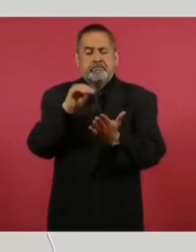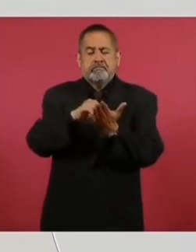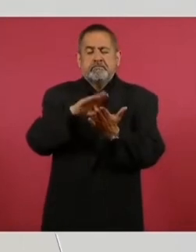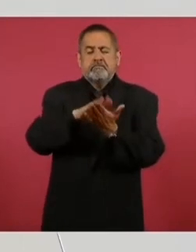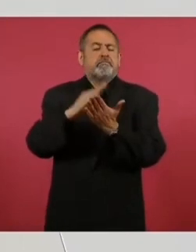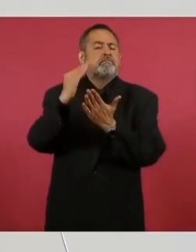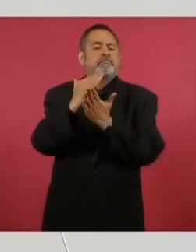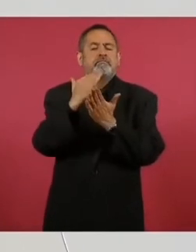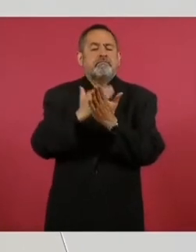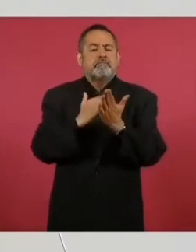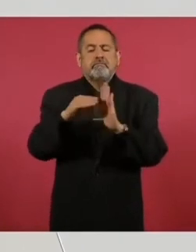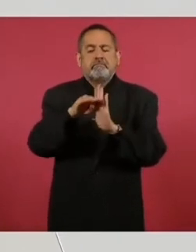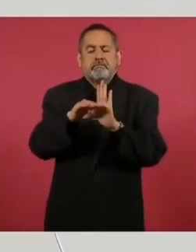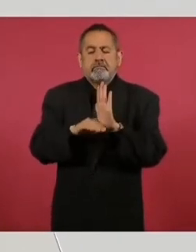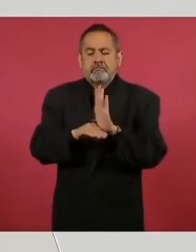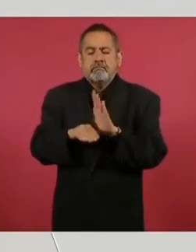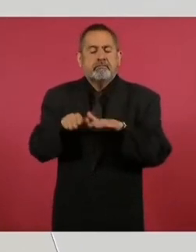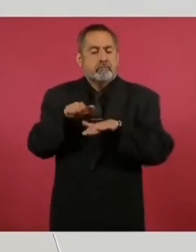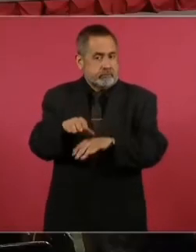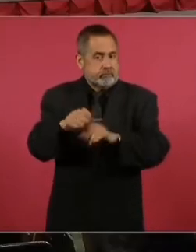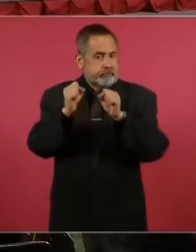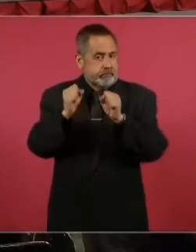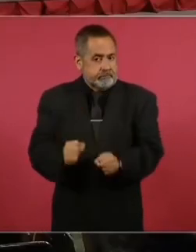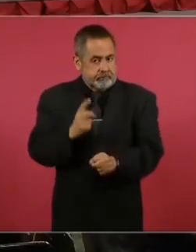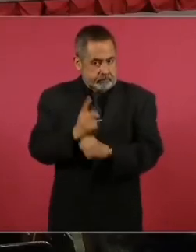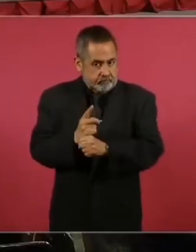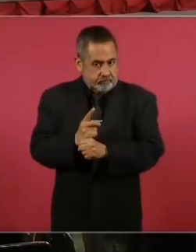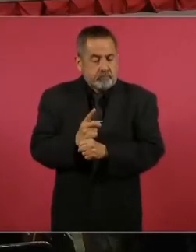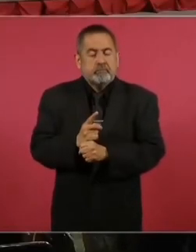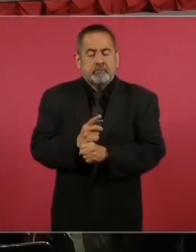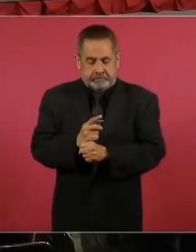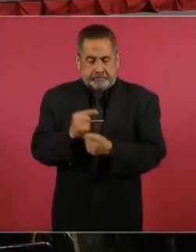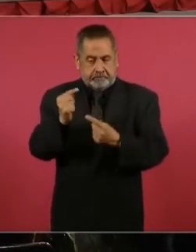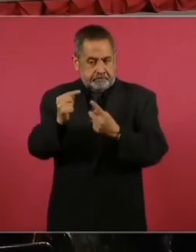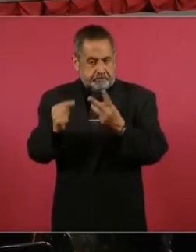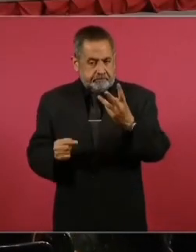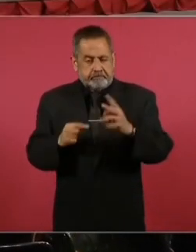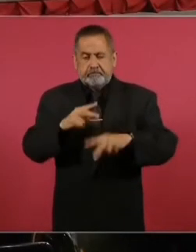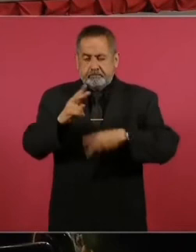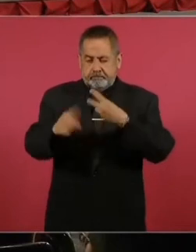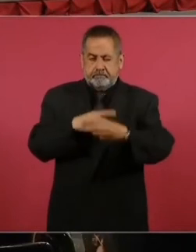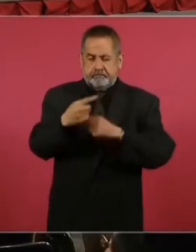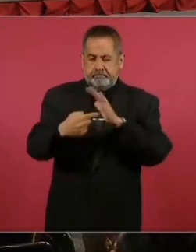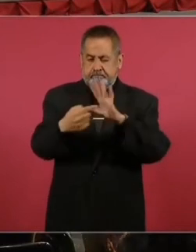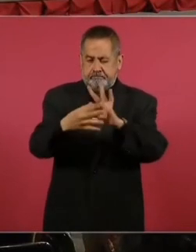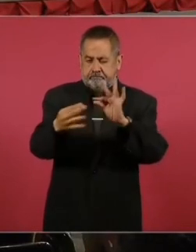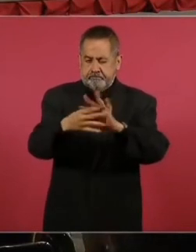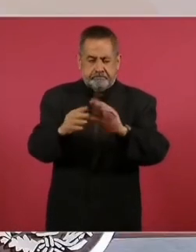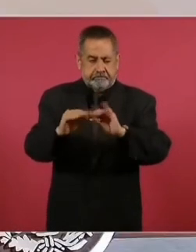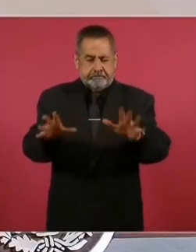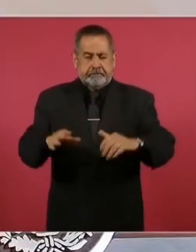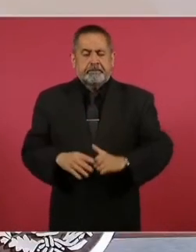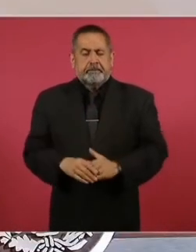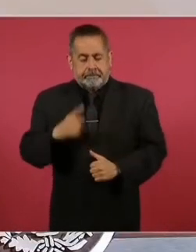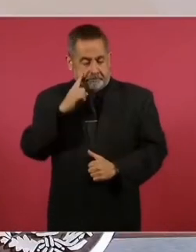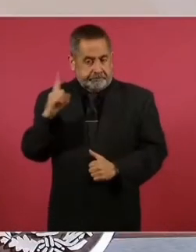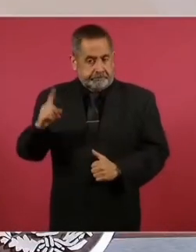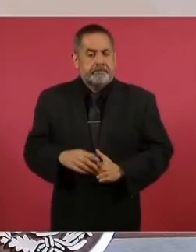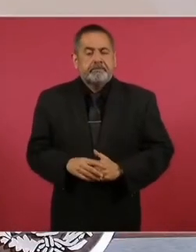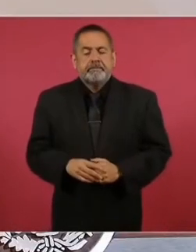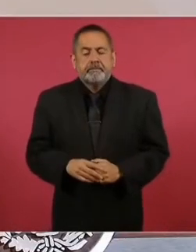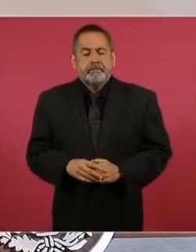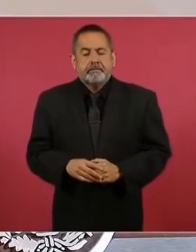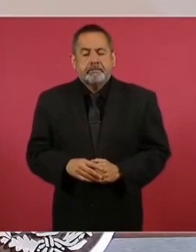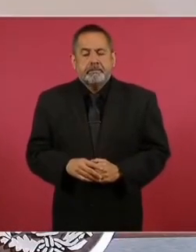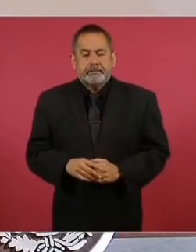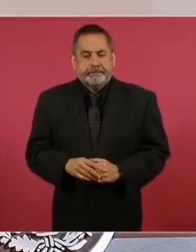protocolo en materia de seguridad, que a continuación detallo la siguiente. Como